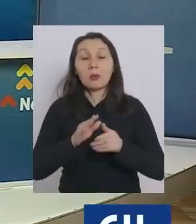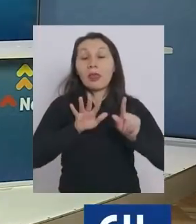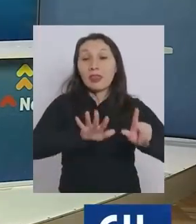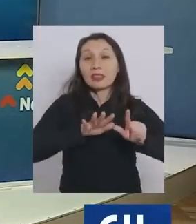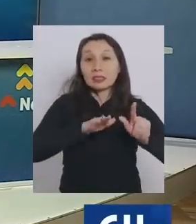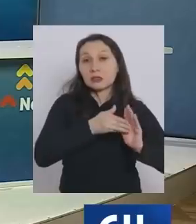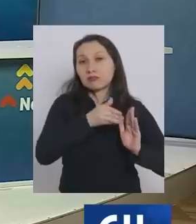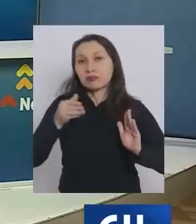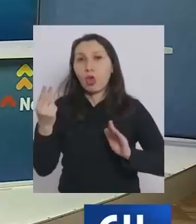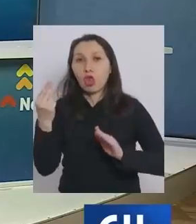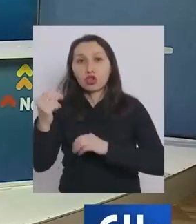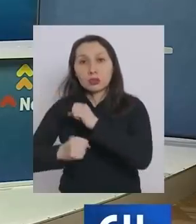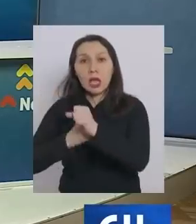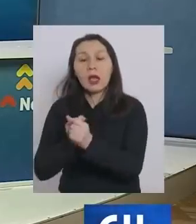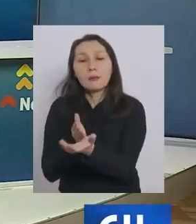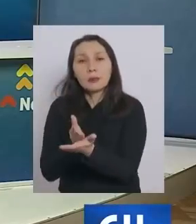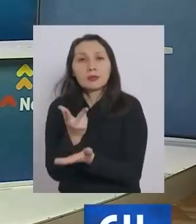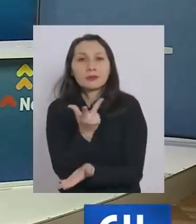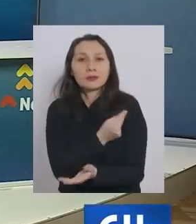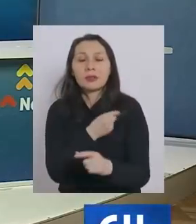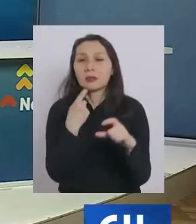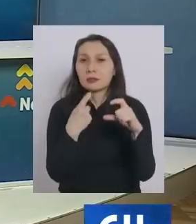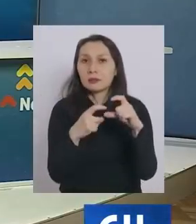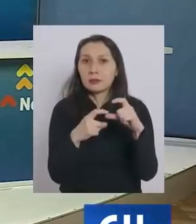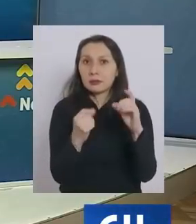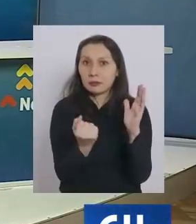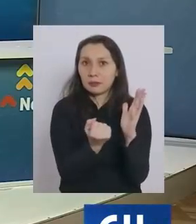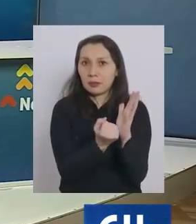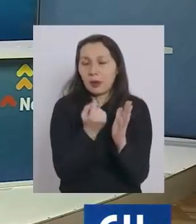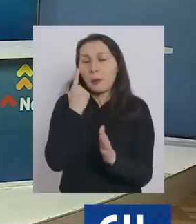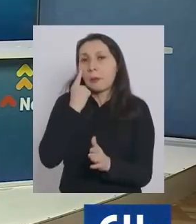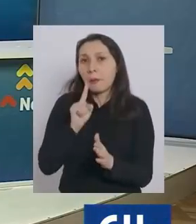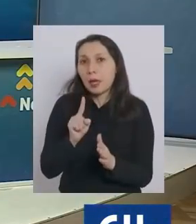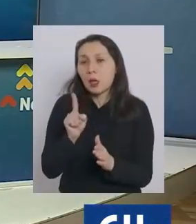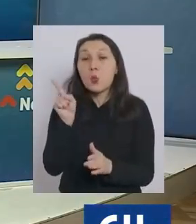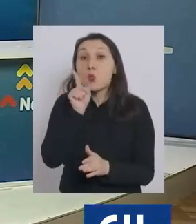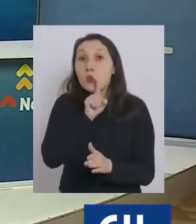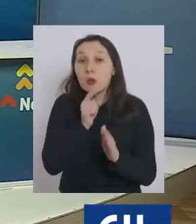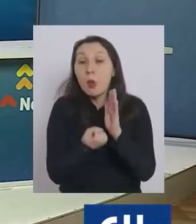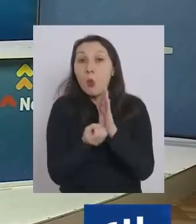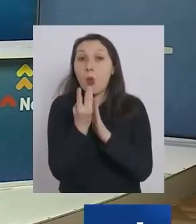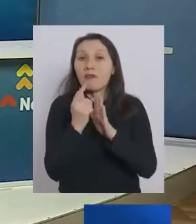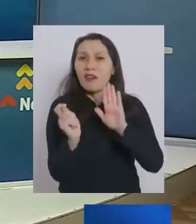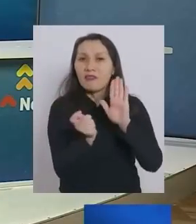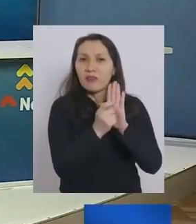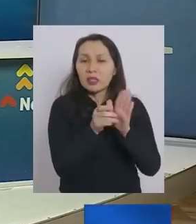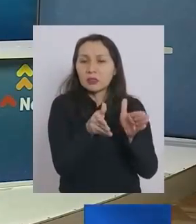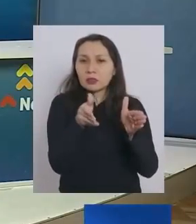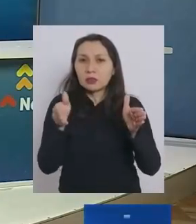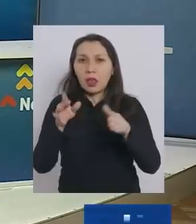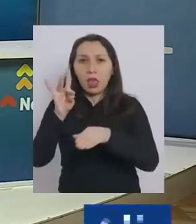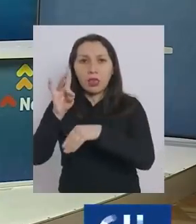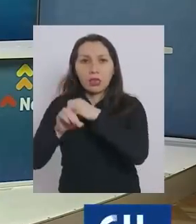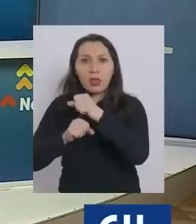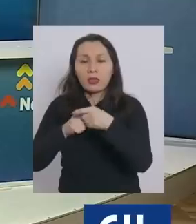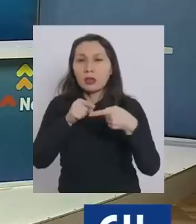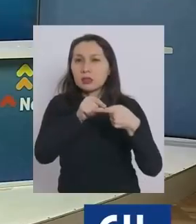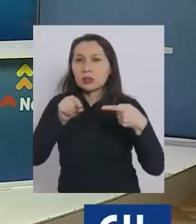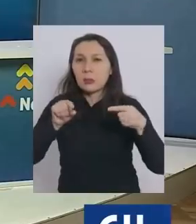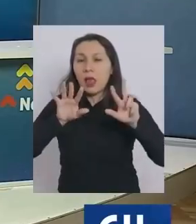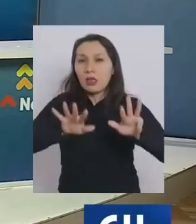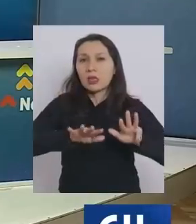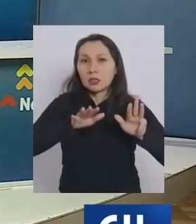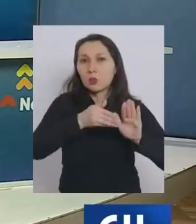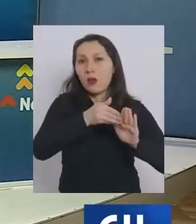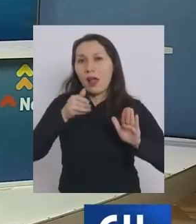17 y 12 años comenzarían a ser inoculados con la vacuna Pfizer sin embargo la última vez que se actualizó el calendario para este grupo etario fue en la semana entre el